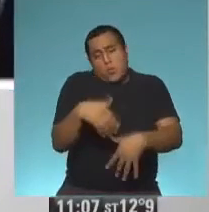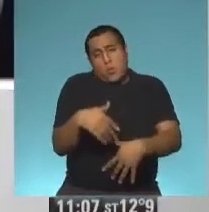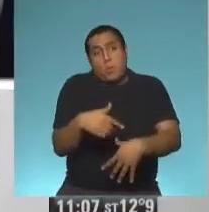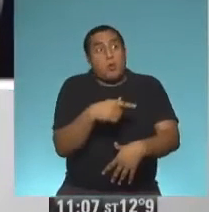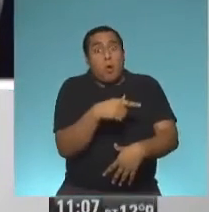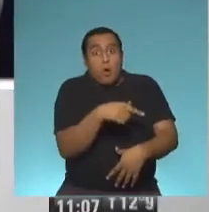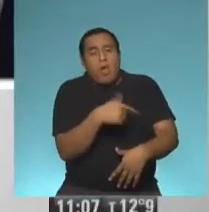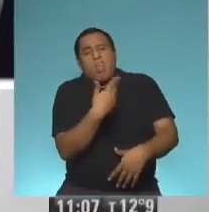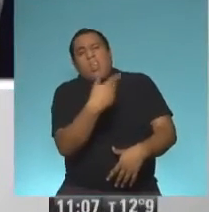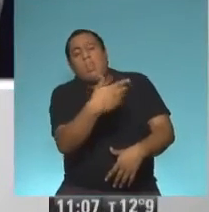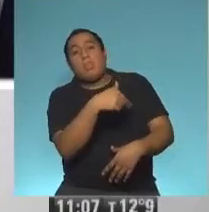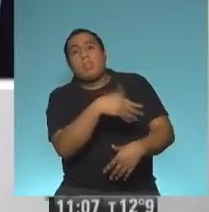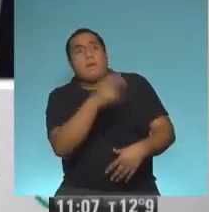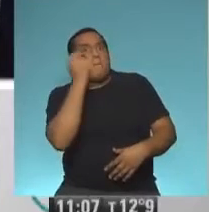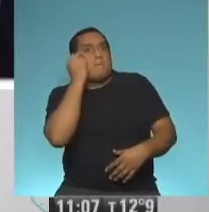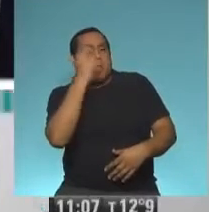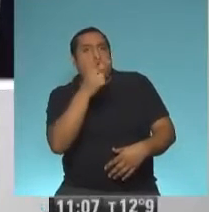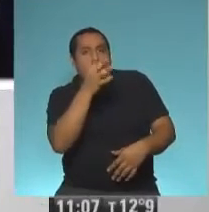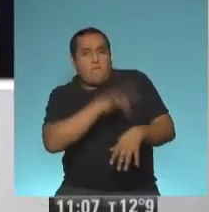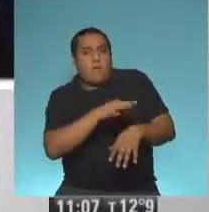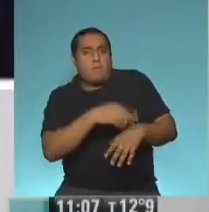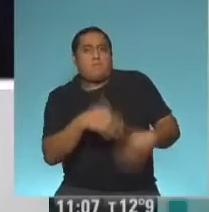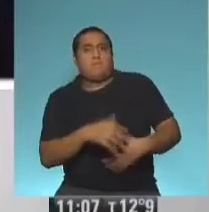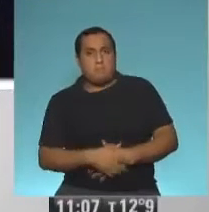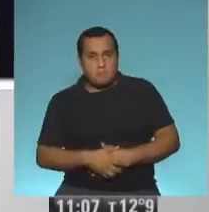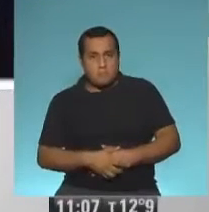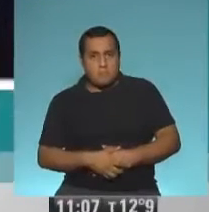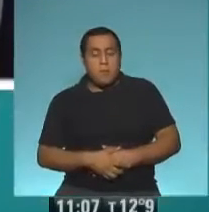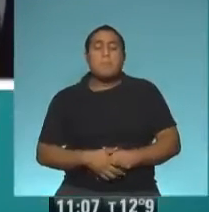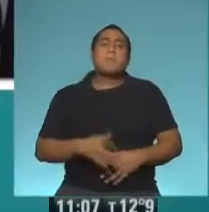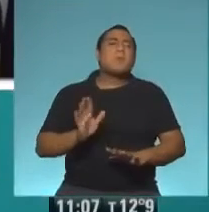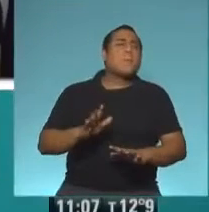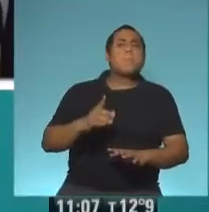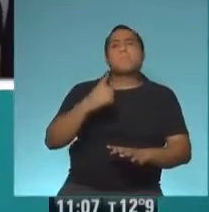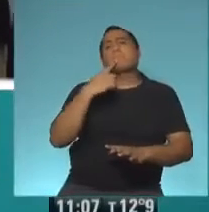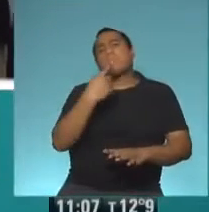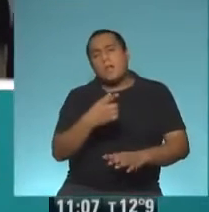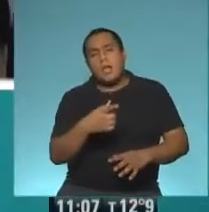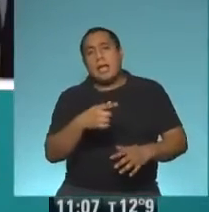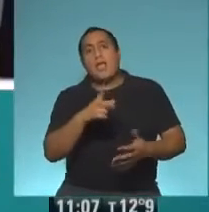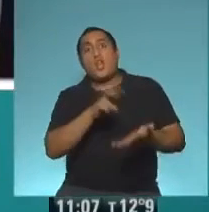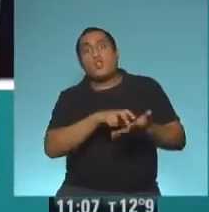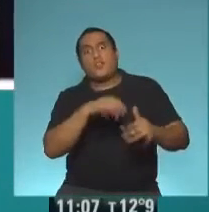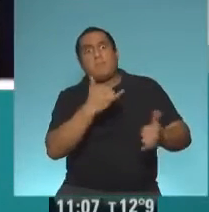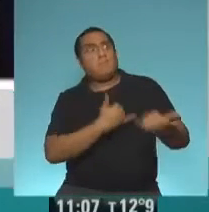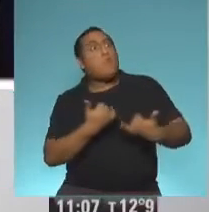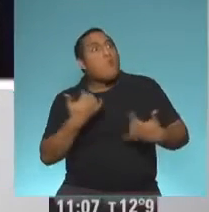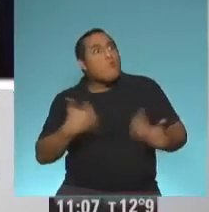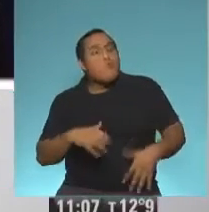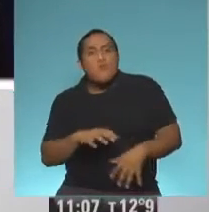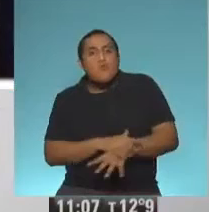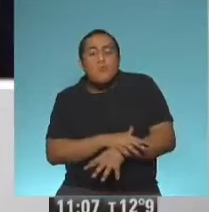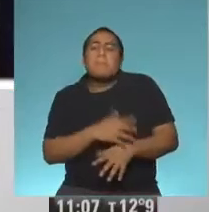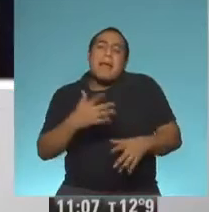decir, es fundamental. Sin duda. Guillermo, hay una noticia que realmente nos emociona, podemos decirlo de esa manera, porque aún en la